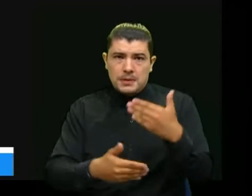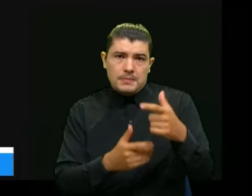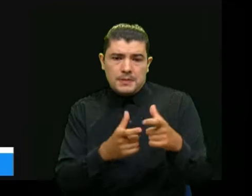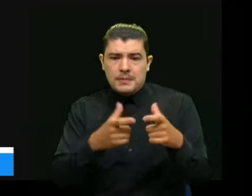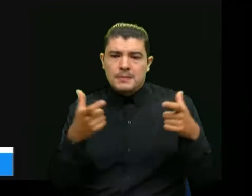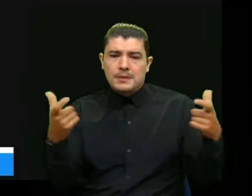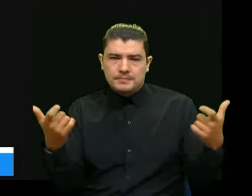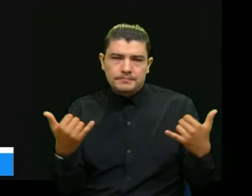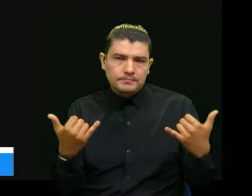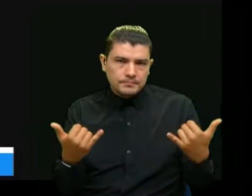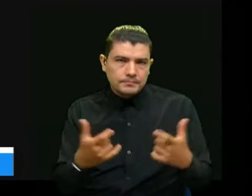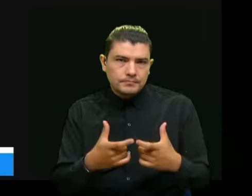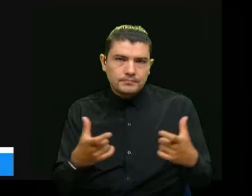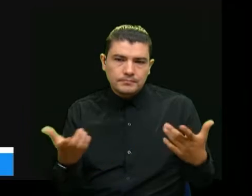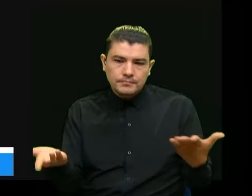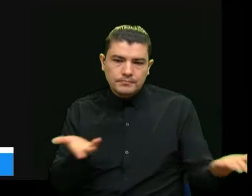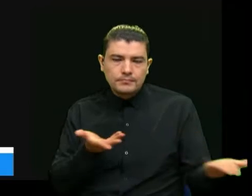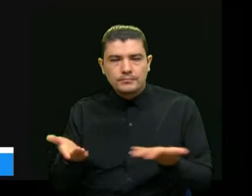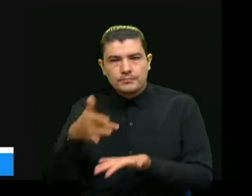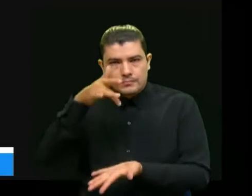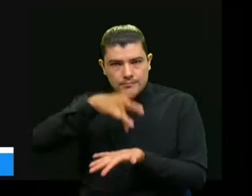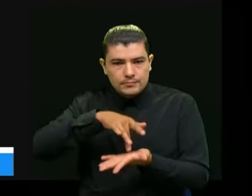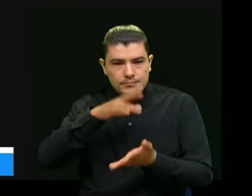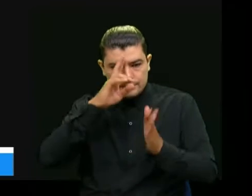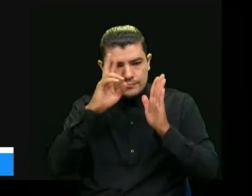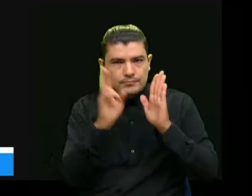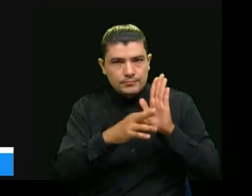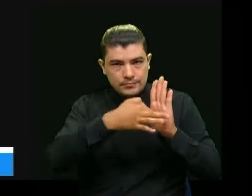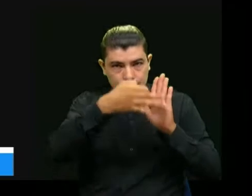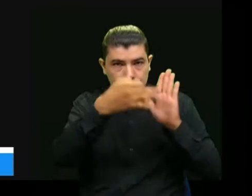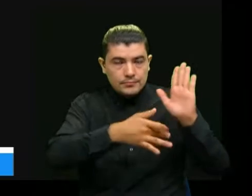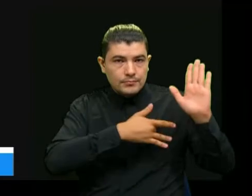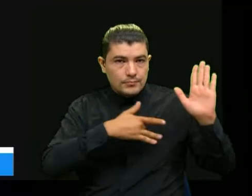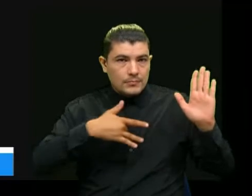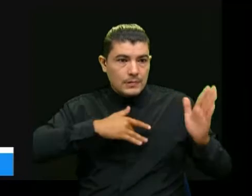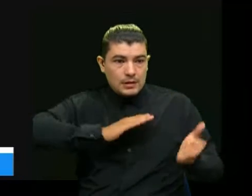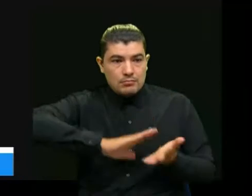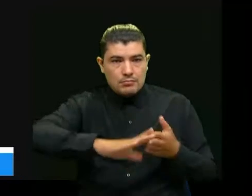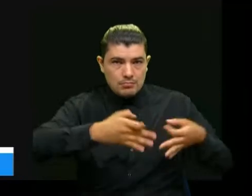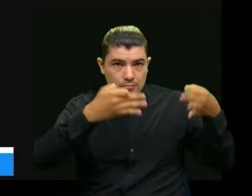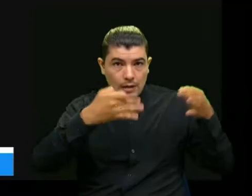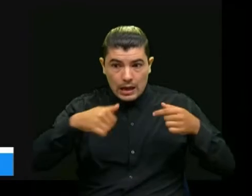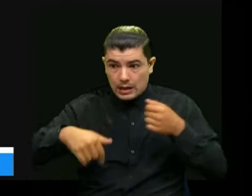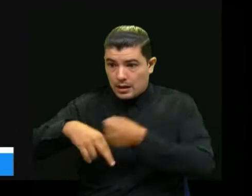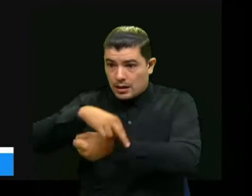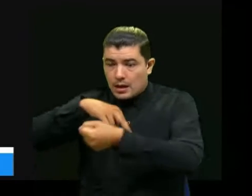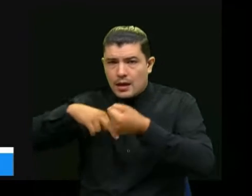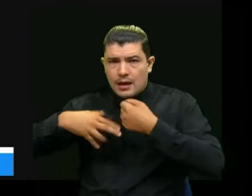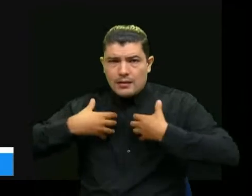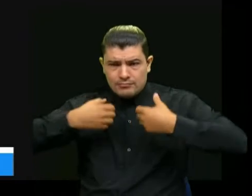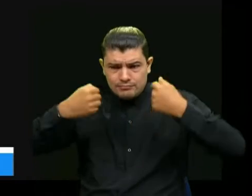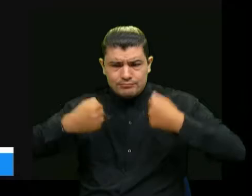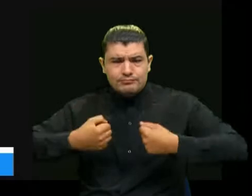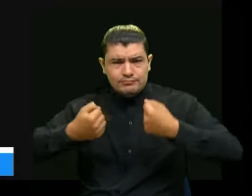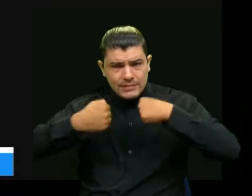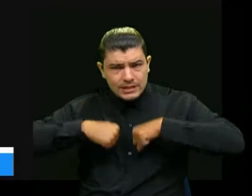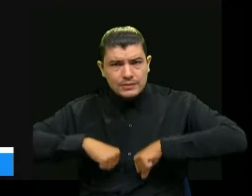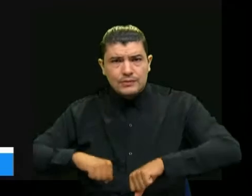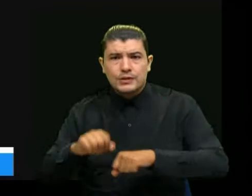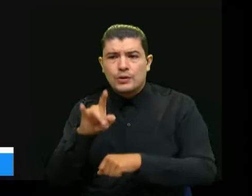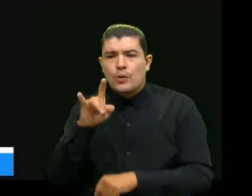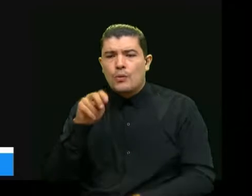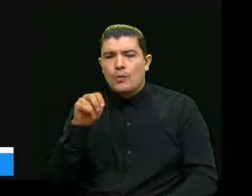en ese sentido con los protocolos aprobados aquí en la región hicimos un esfuerzo muy importante a través de UNIRRED todas las